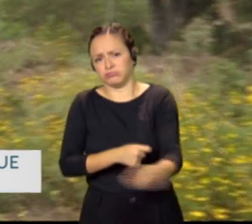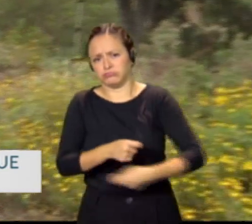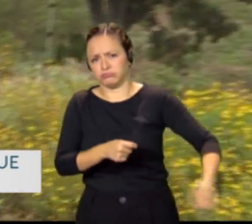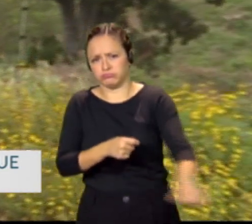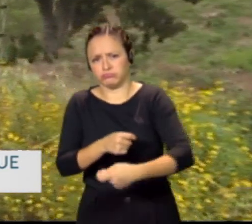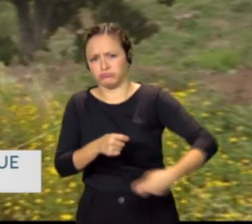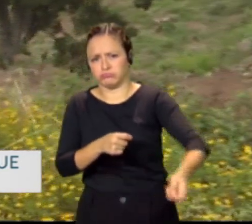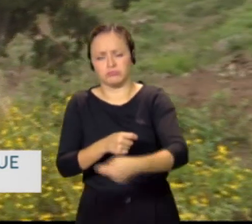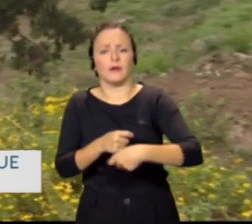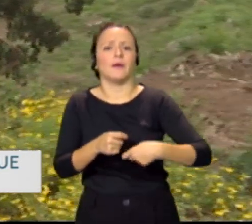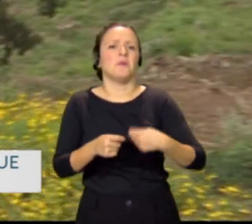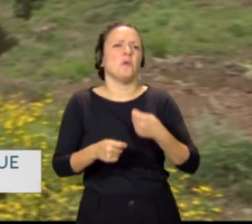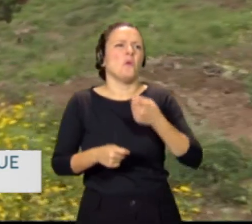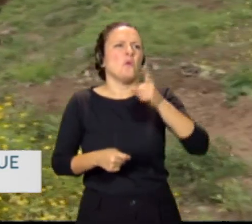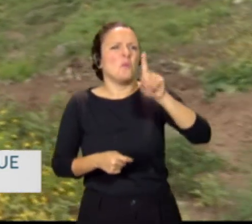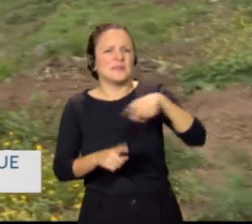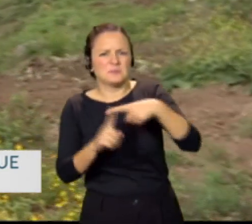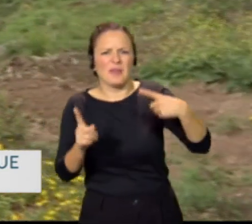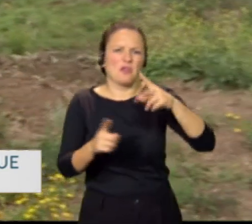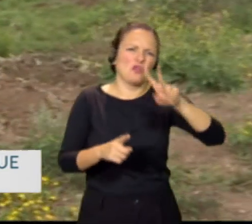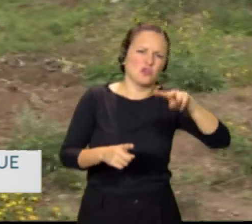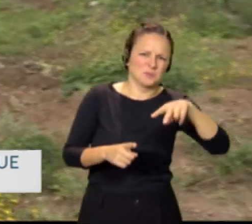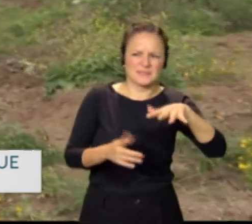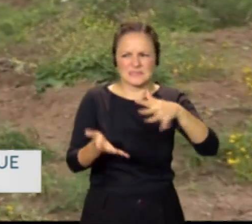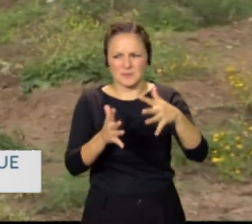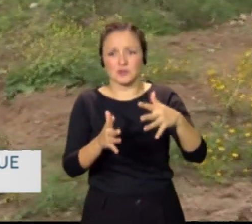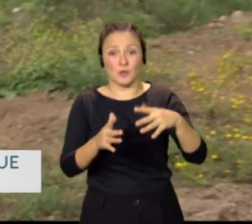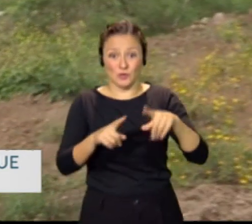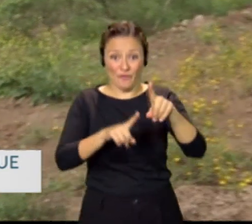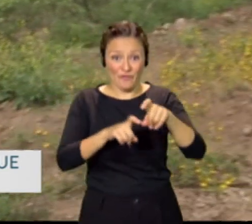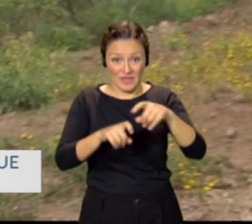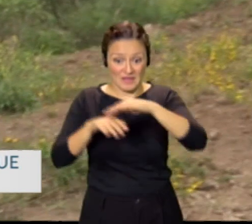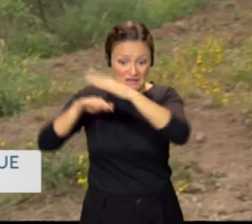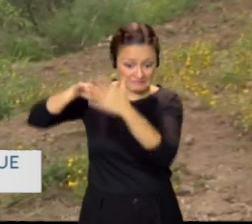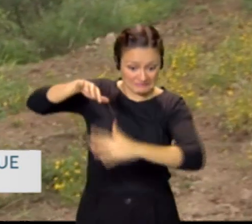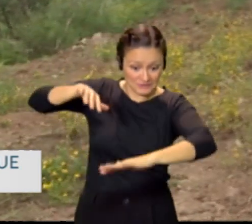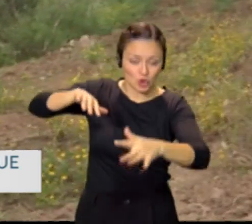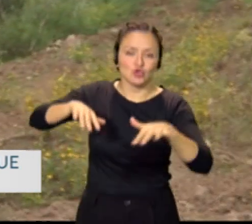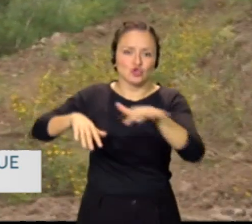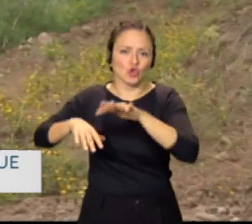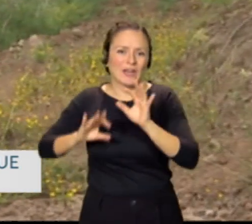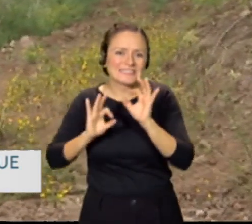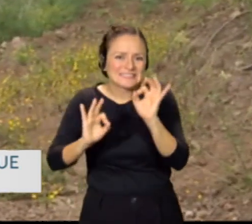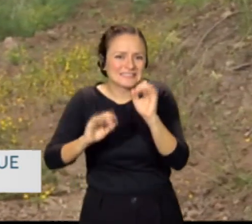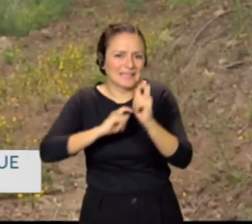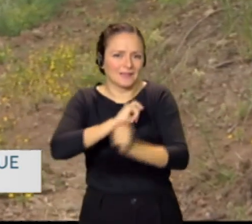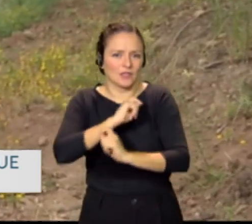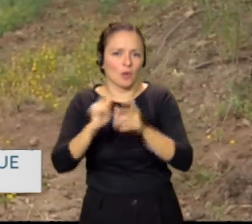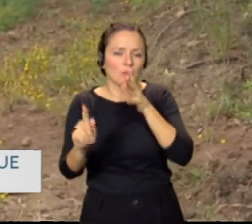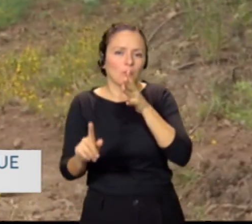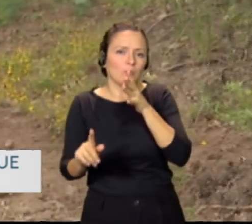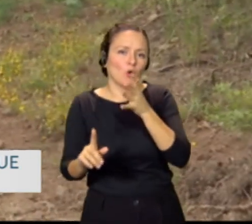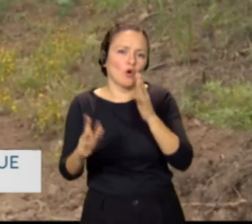un mes y medio, dos meses, muchas partes de la finca, en zonas estratégicas para la prevención de incendios.